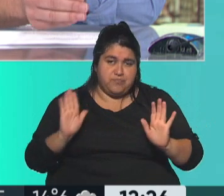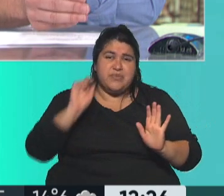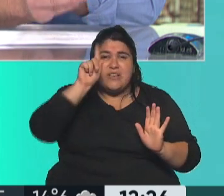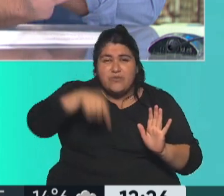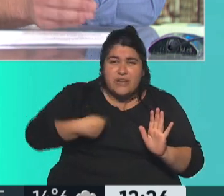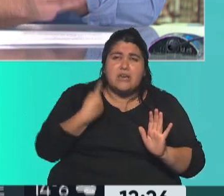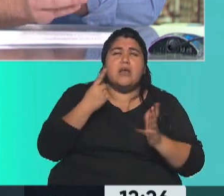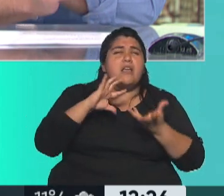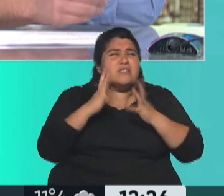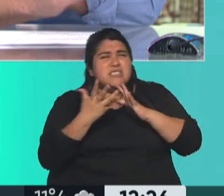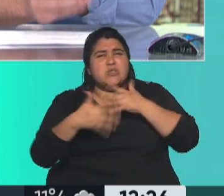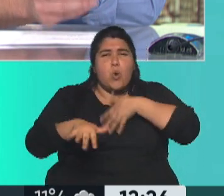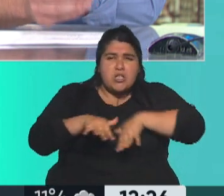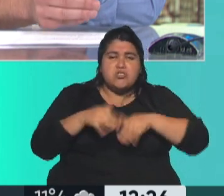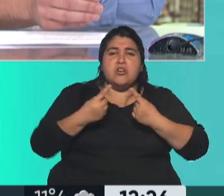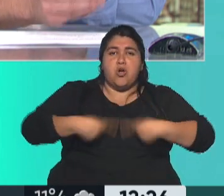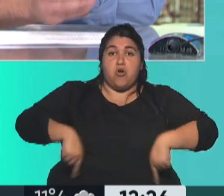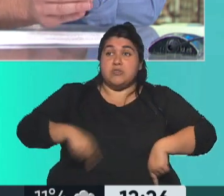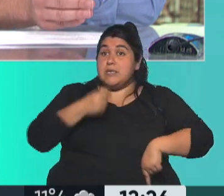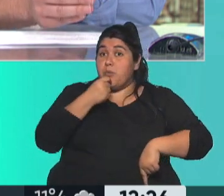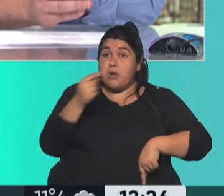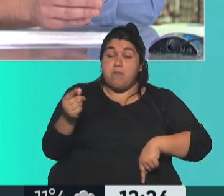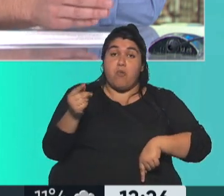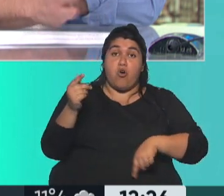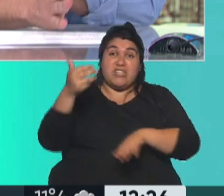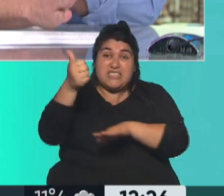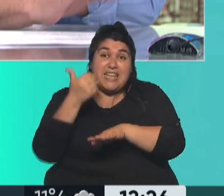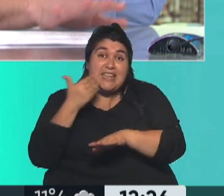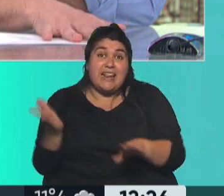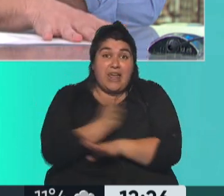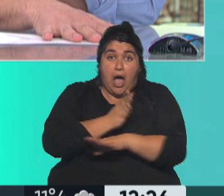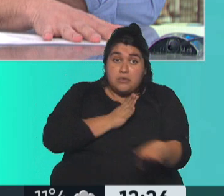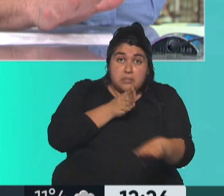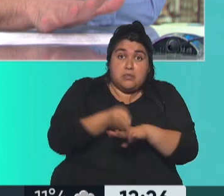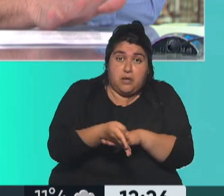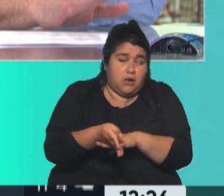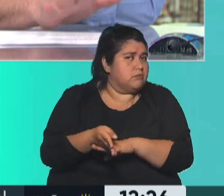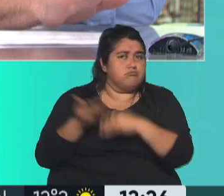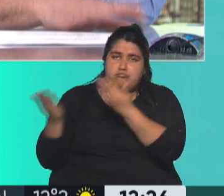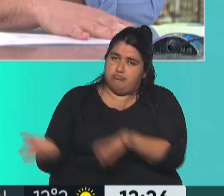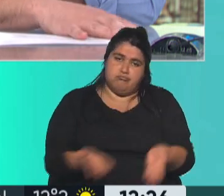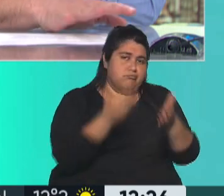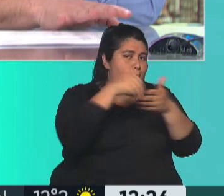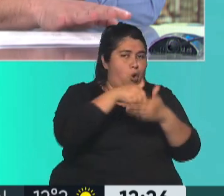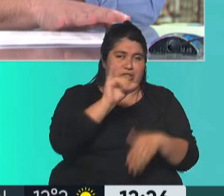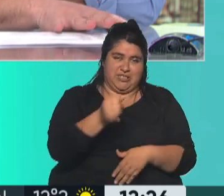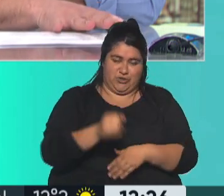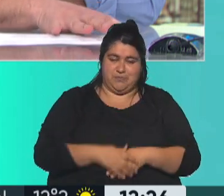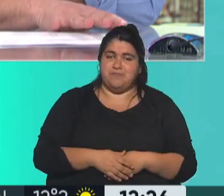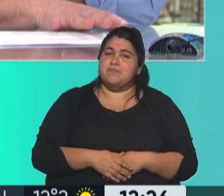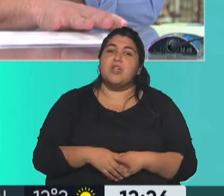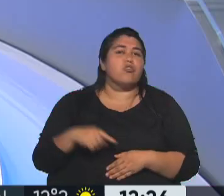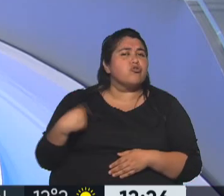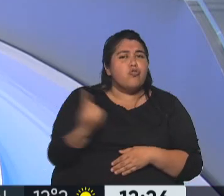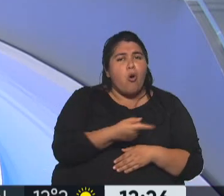todas las condiciones posibles para que el que haya llegado a la escuela antes de las 18 vote, no vamos a tener ningún problema con eso. ¿Votamos todos